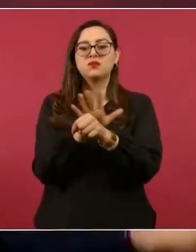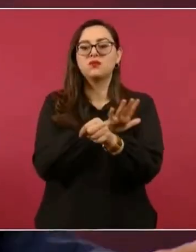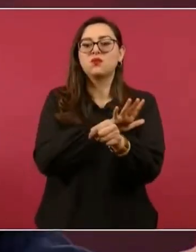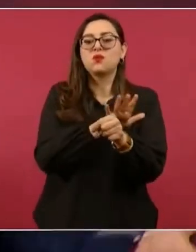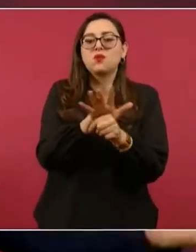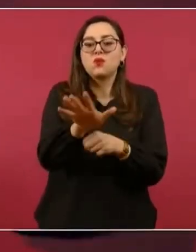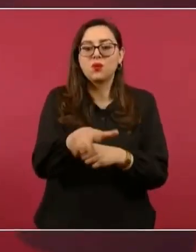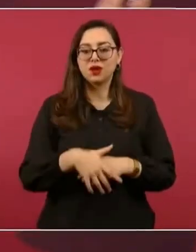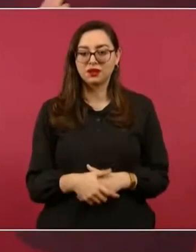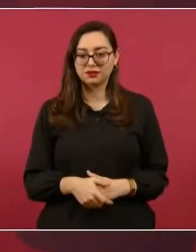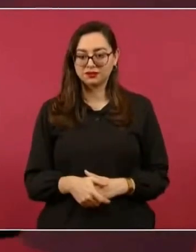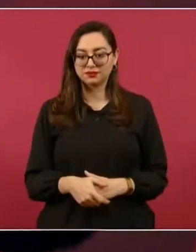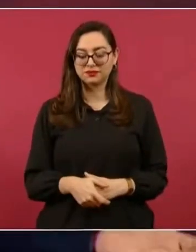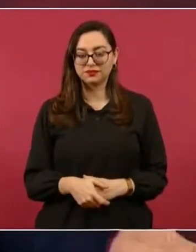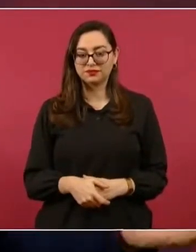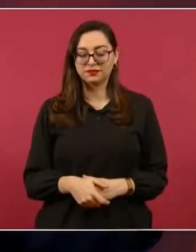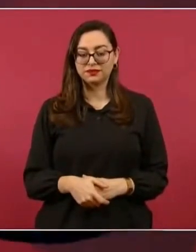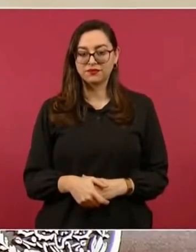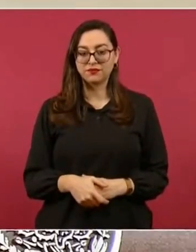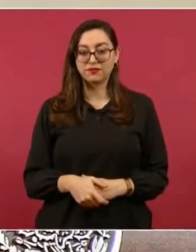Pues, que